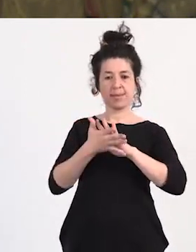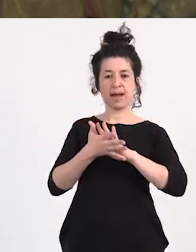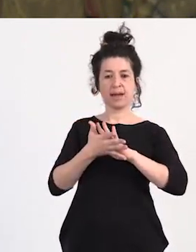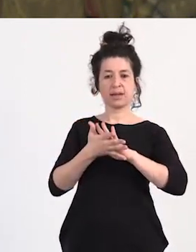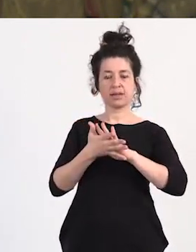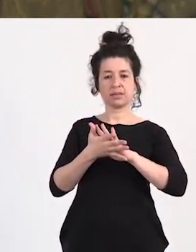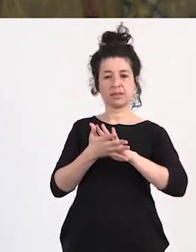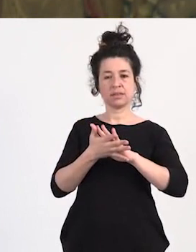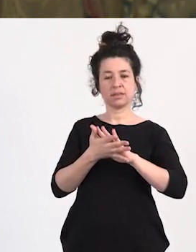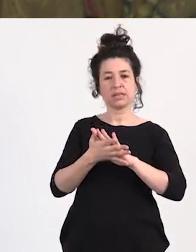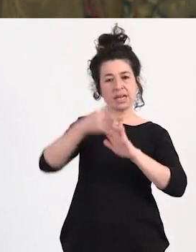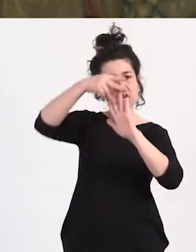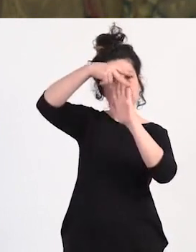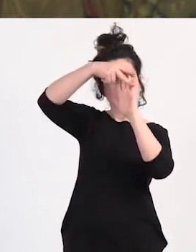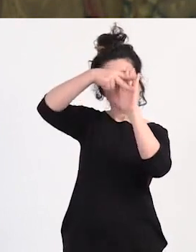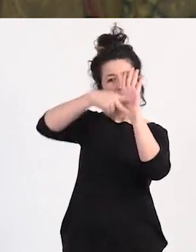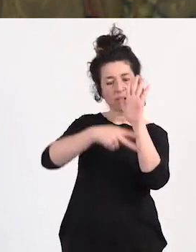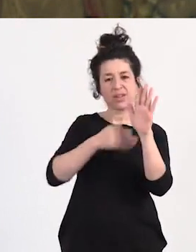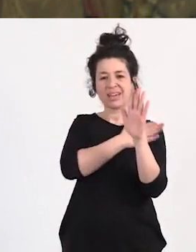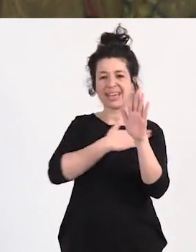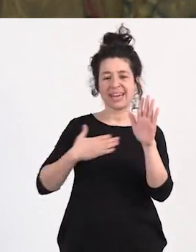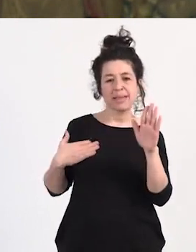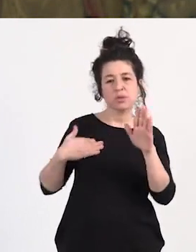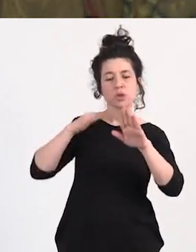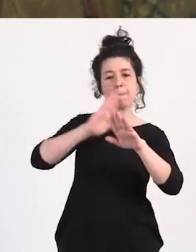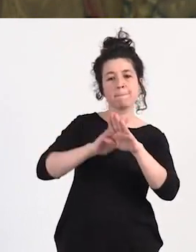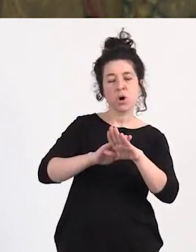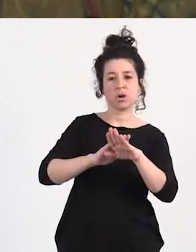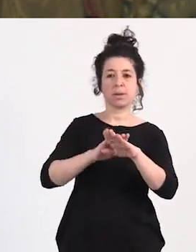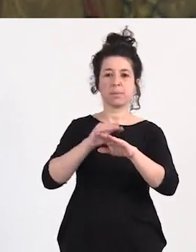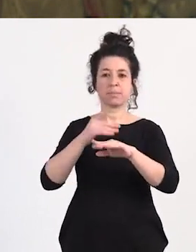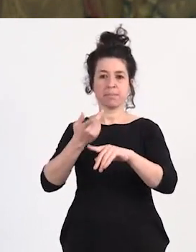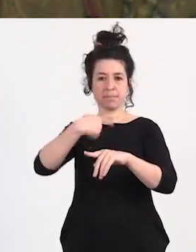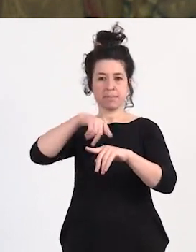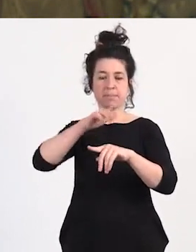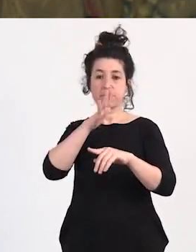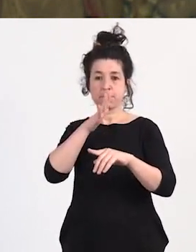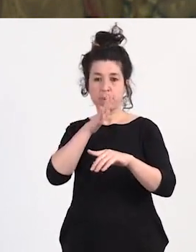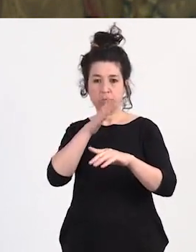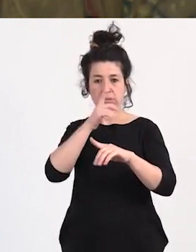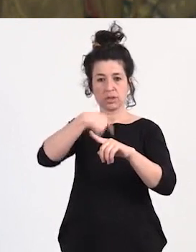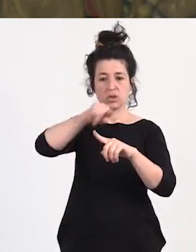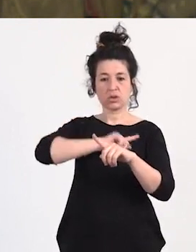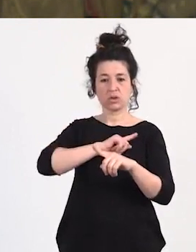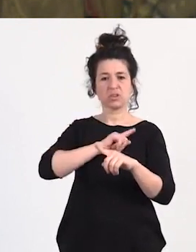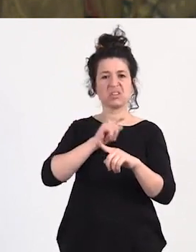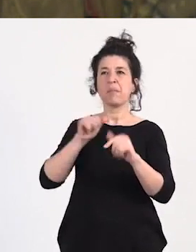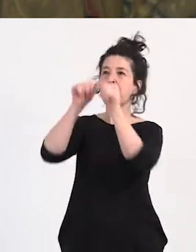regulación la queremos pensada y para nosotras que no queremos imitar ningún modelo existente en ninguna